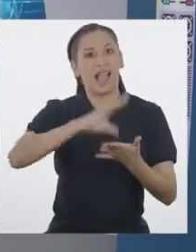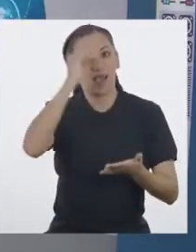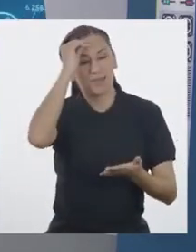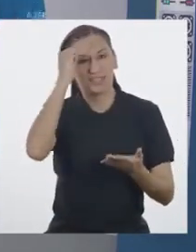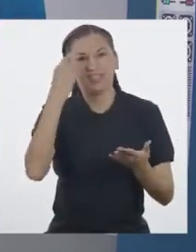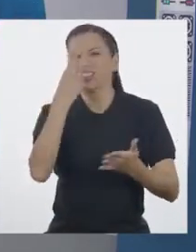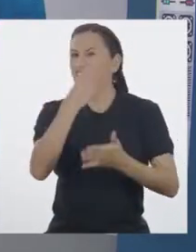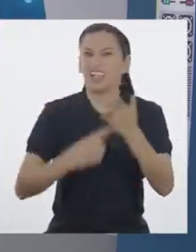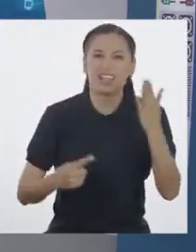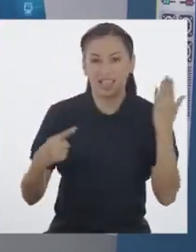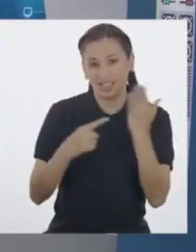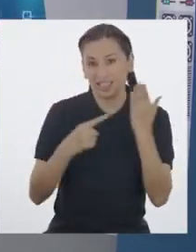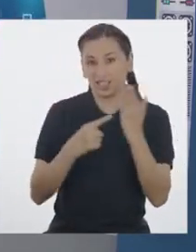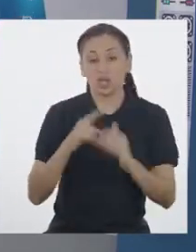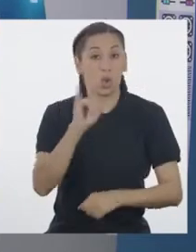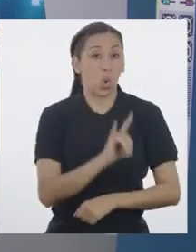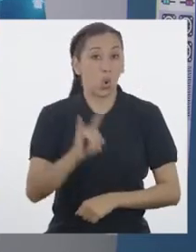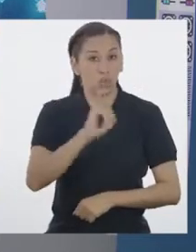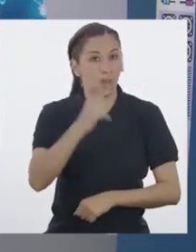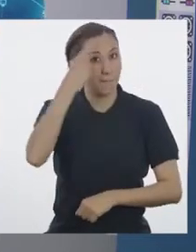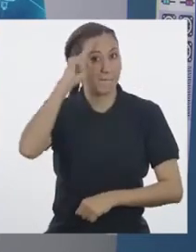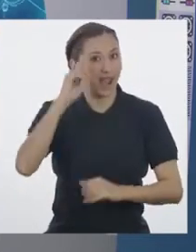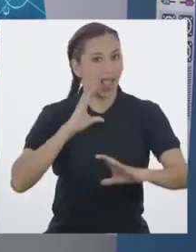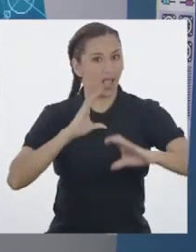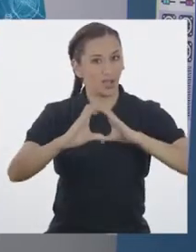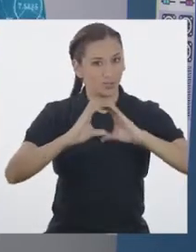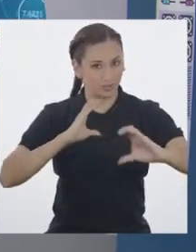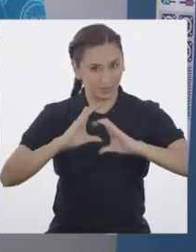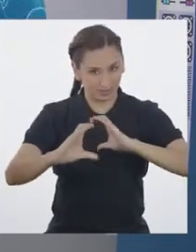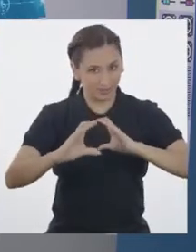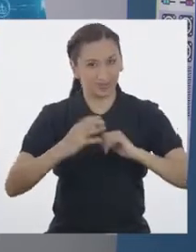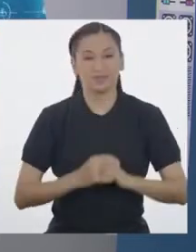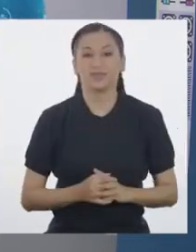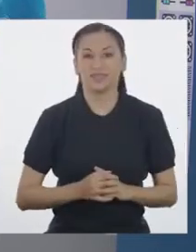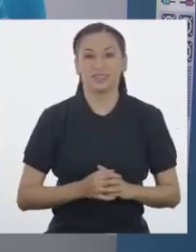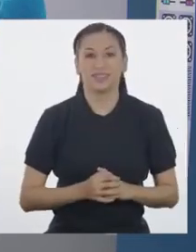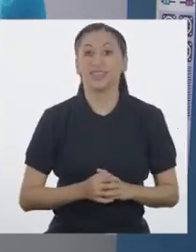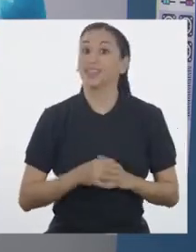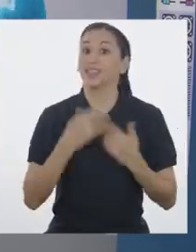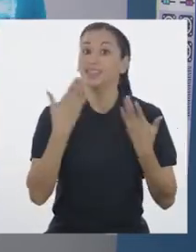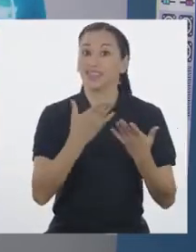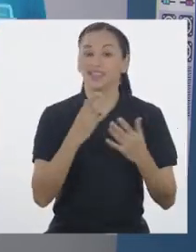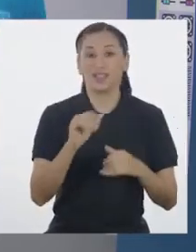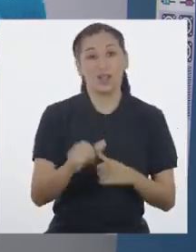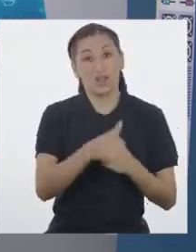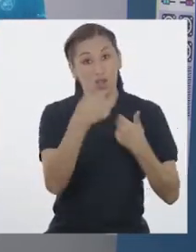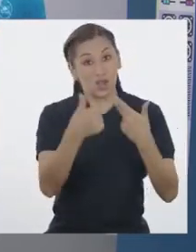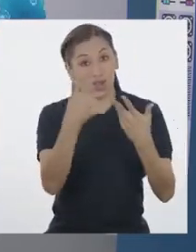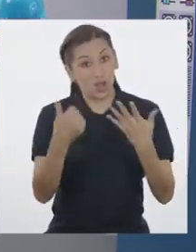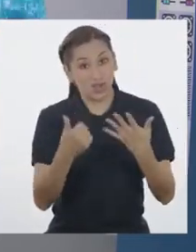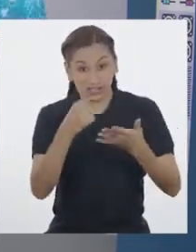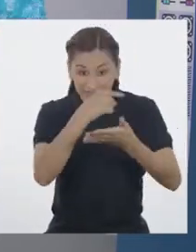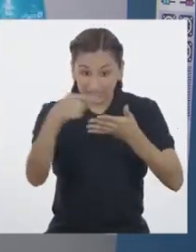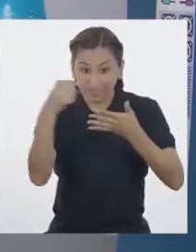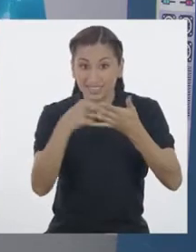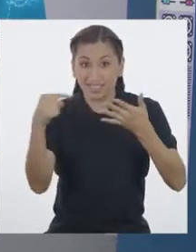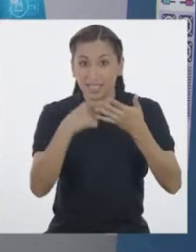aprendido sobre qué tecnologías usamos para comunicarnos Durante las siguientes